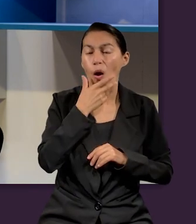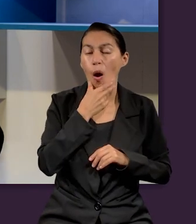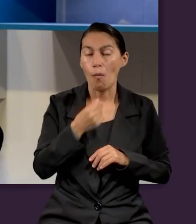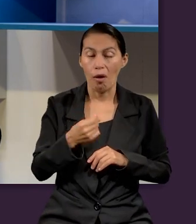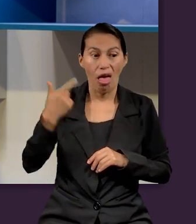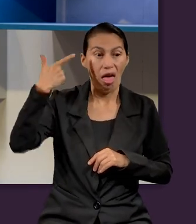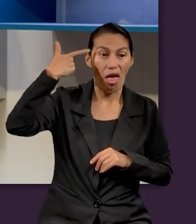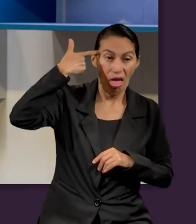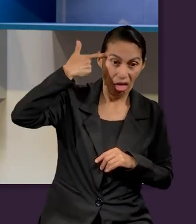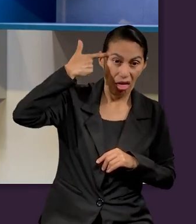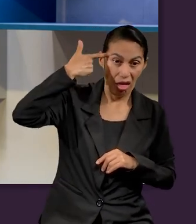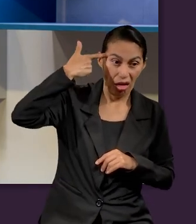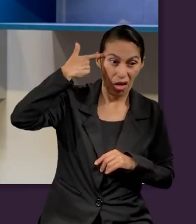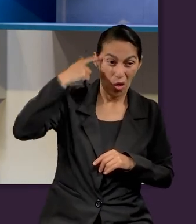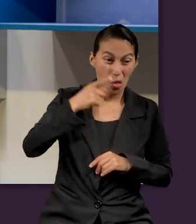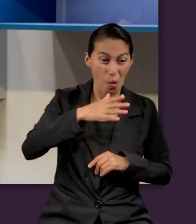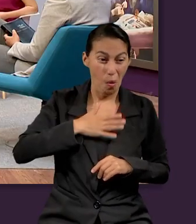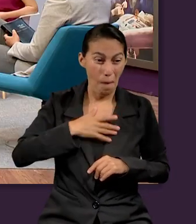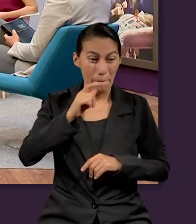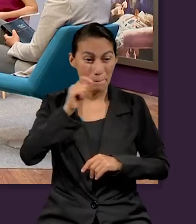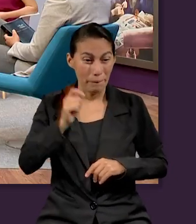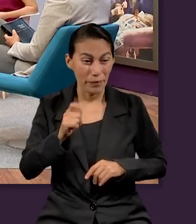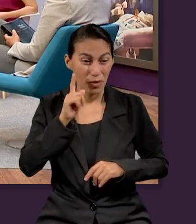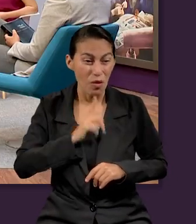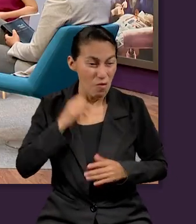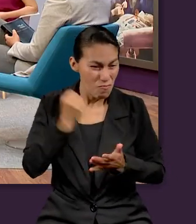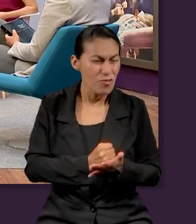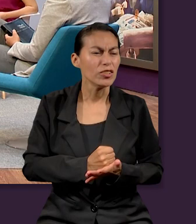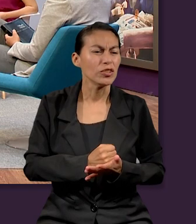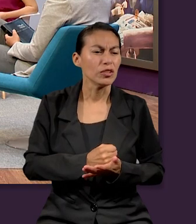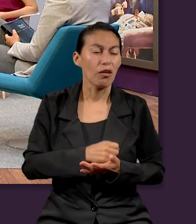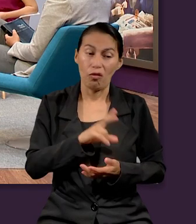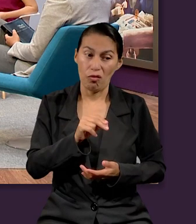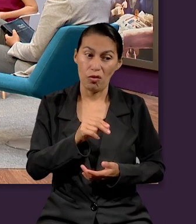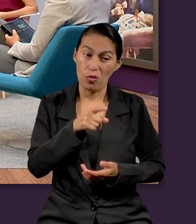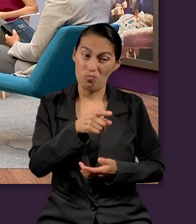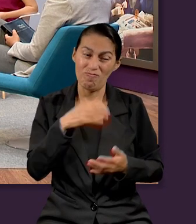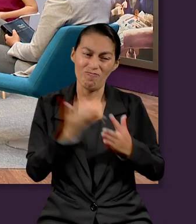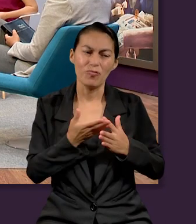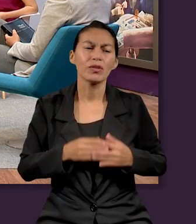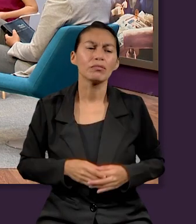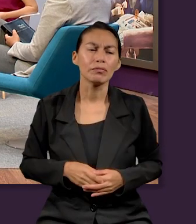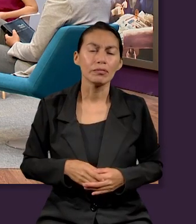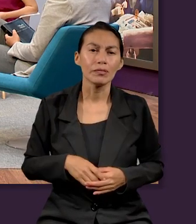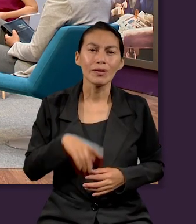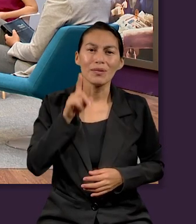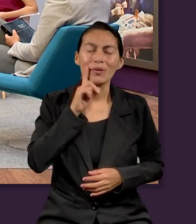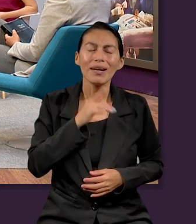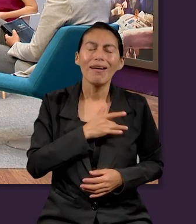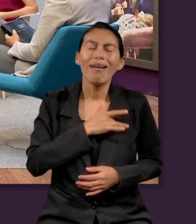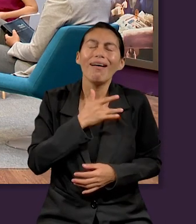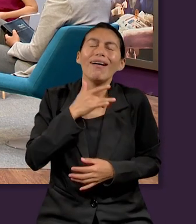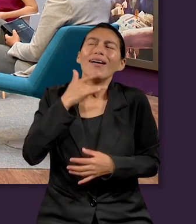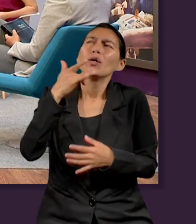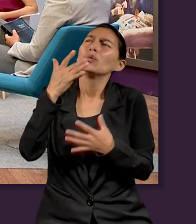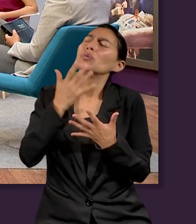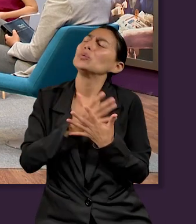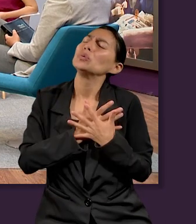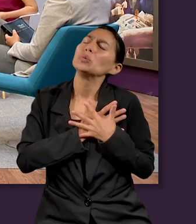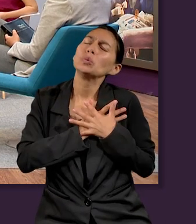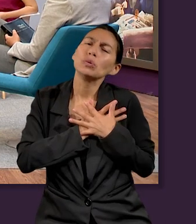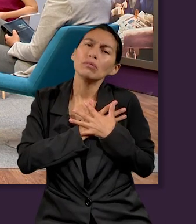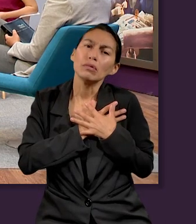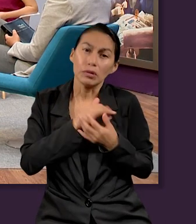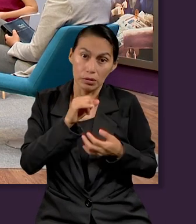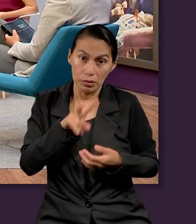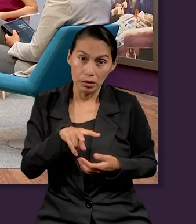pistola y se la pusiera en la... Y le dijo, quiero que seas mi novia, si no te voy a un balazo. ¿Funciona eso? No. ¿Se